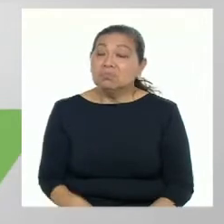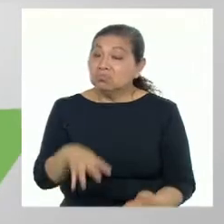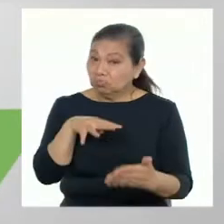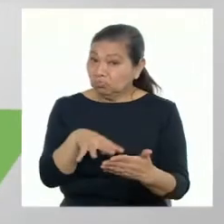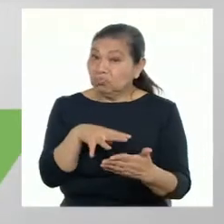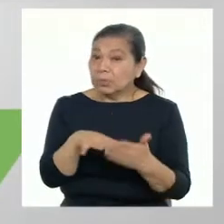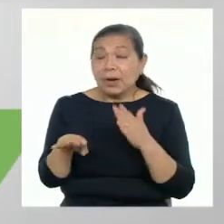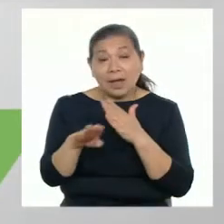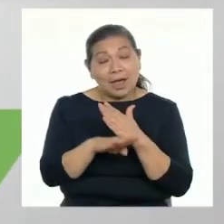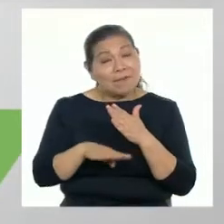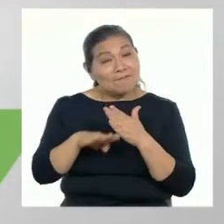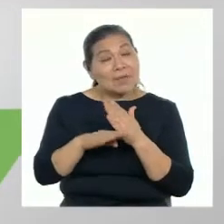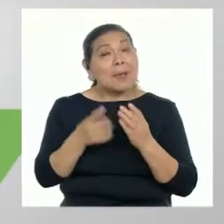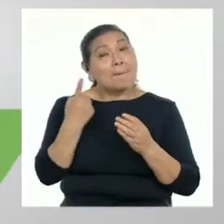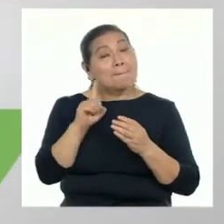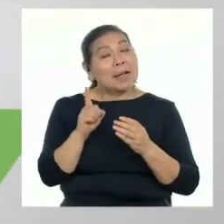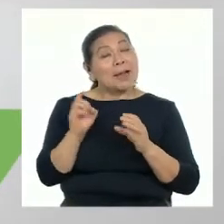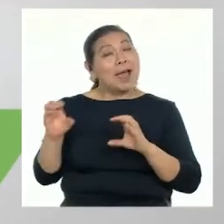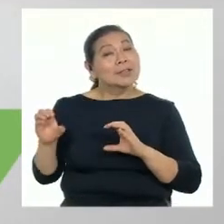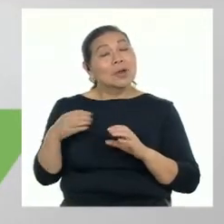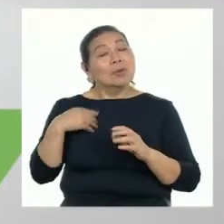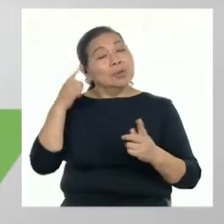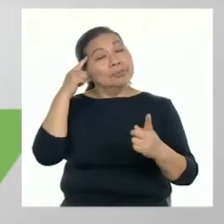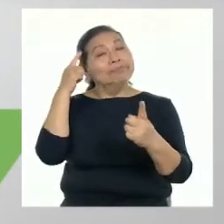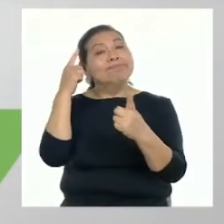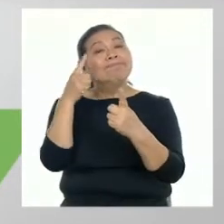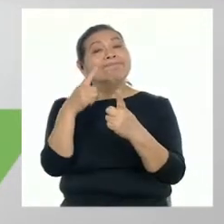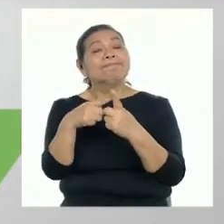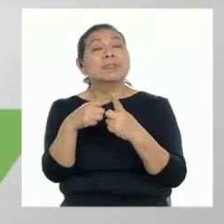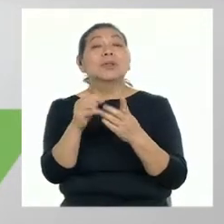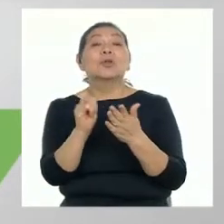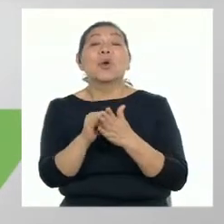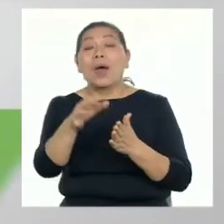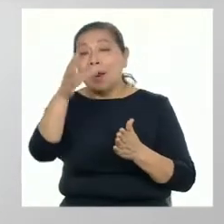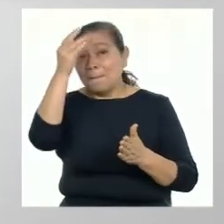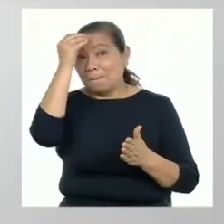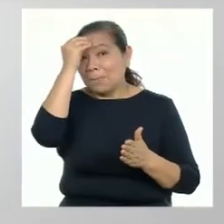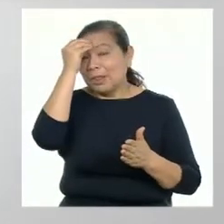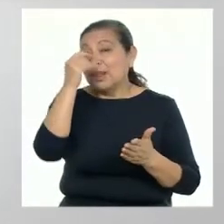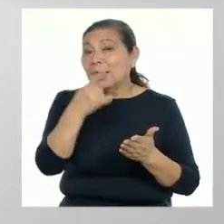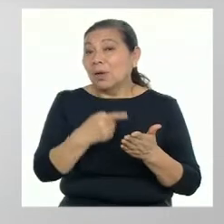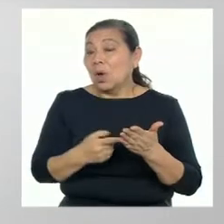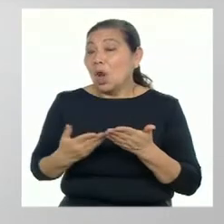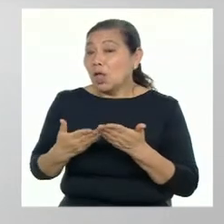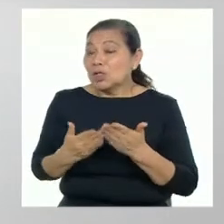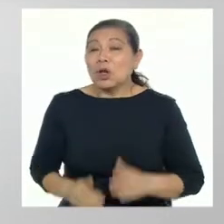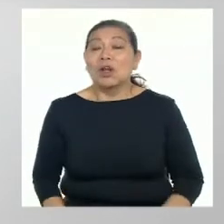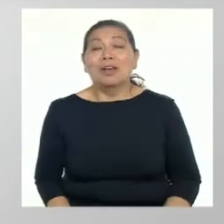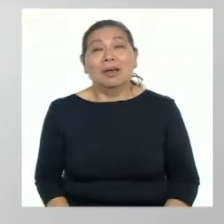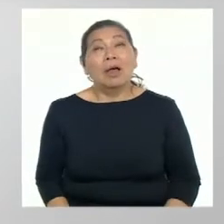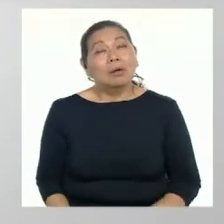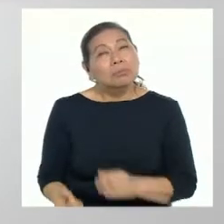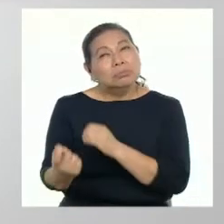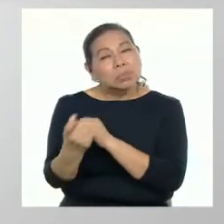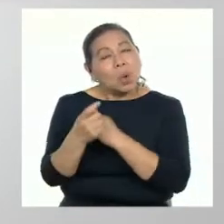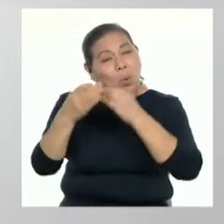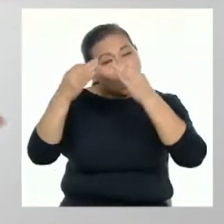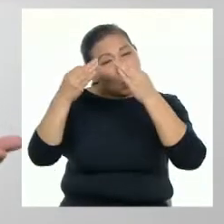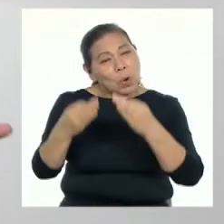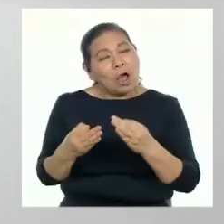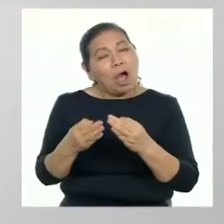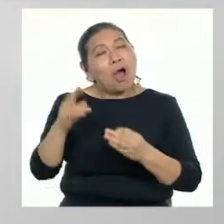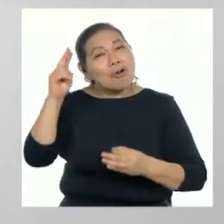estudios son la base fundamental para lograr nuestras metas. Los aprendizajes que adquirimos en la escuela nos darán seguridad,